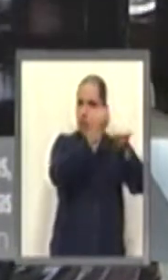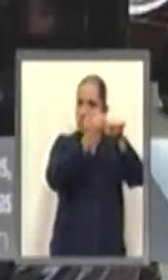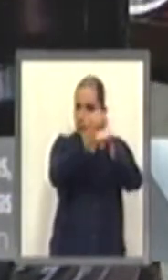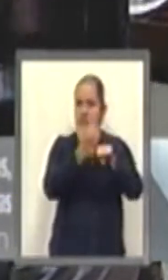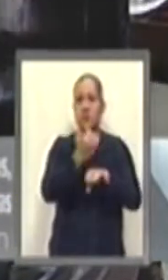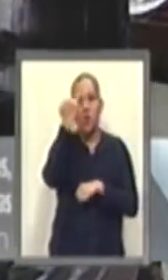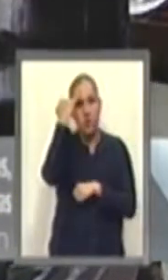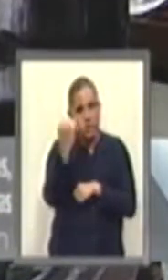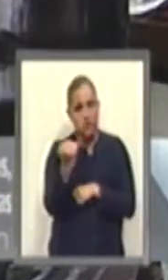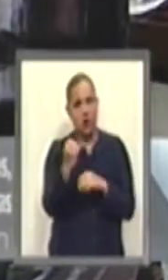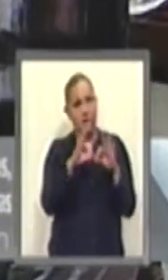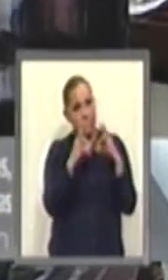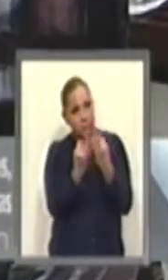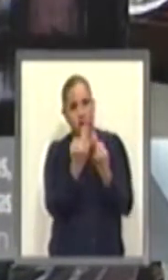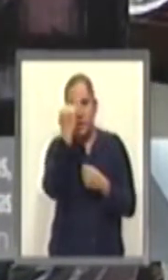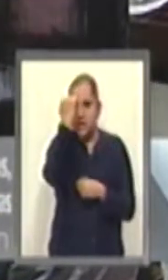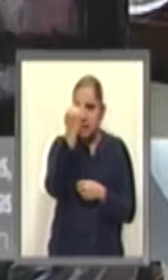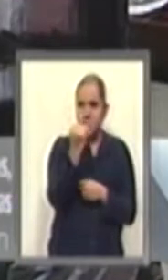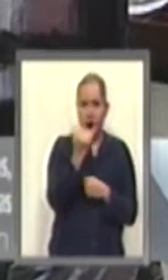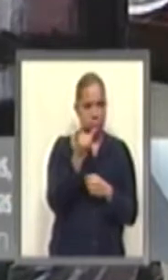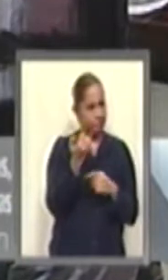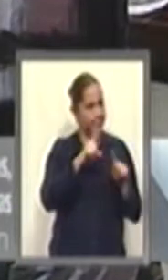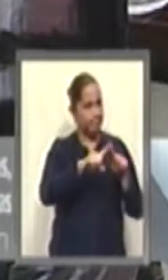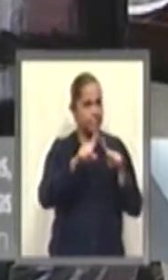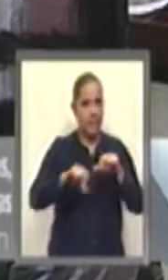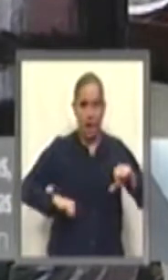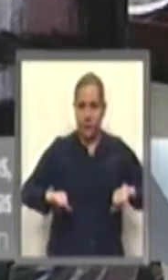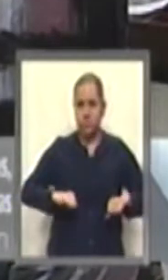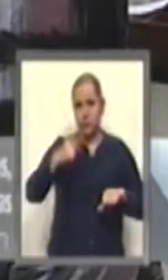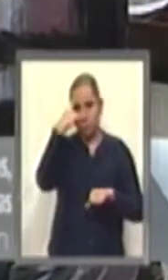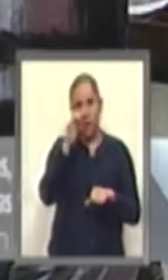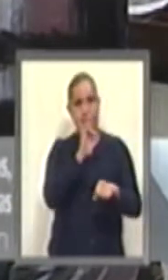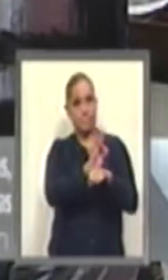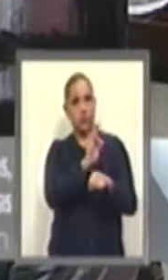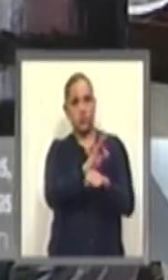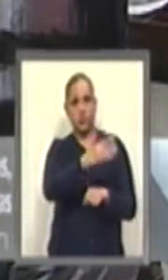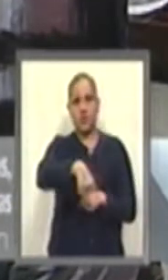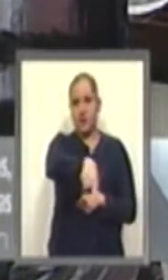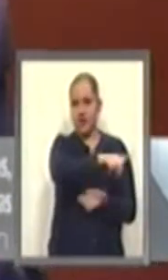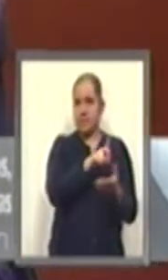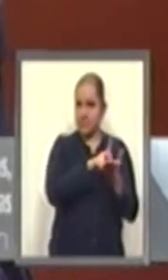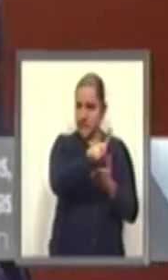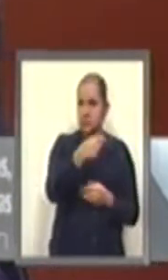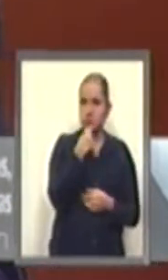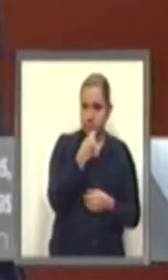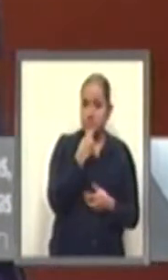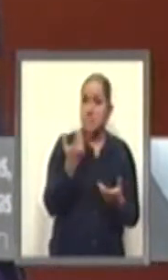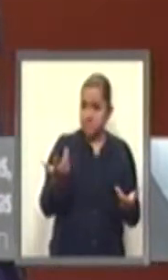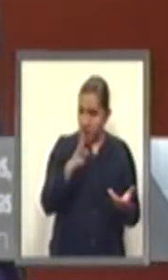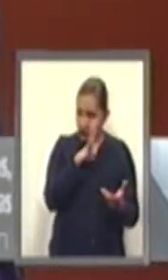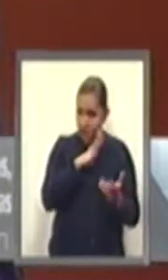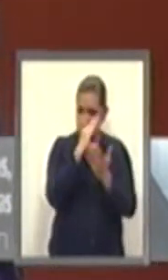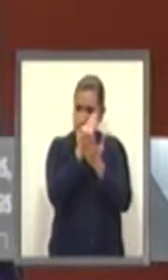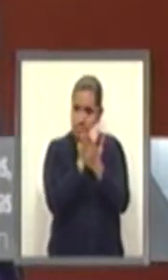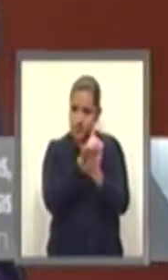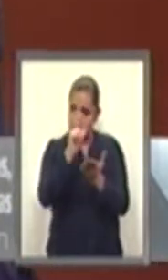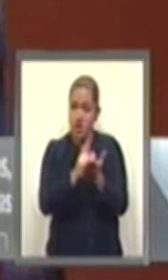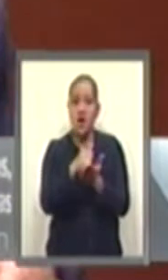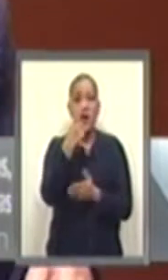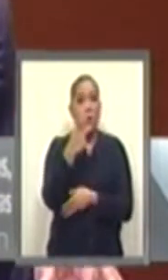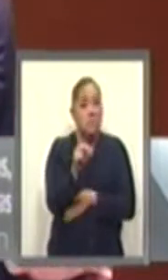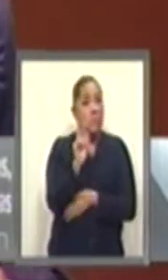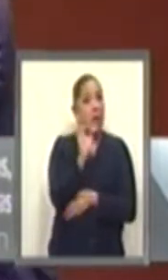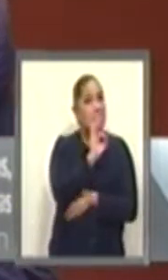la protección de los derechos de la niñez. Sin embargo, si no existe voluntad política para constituir los sistemas